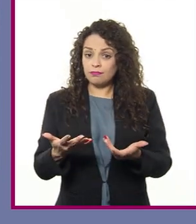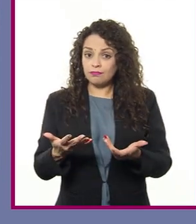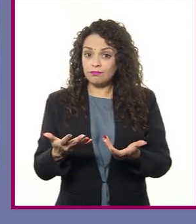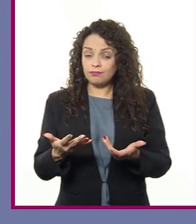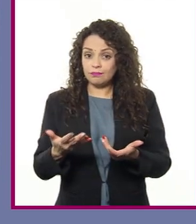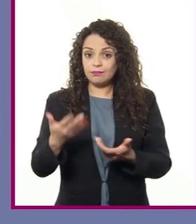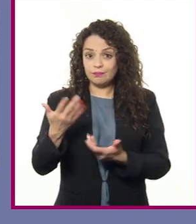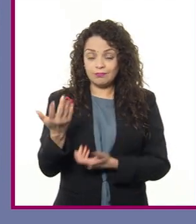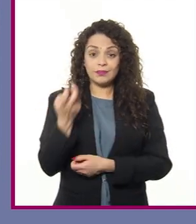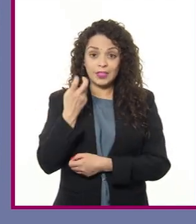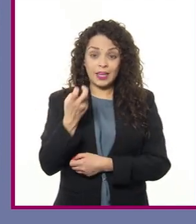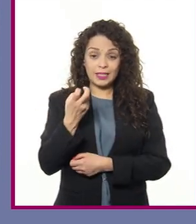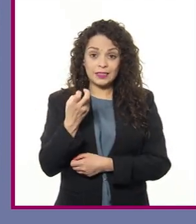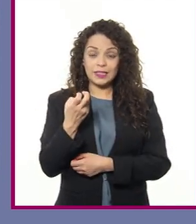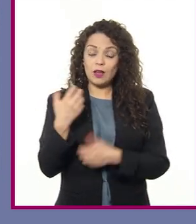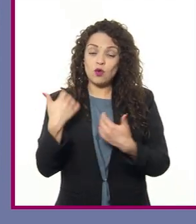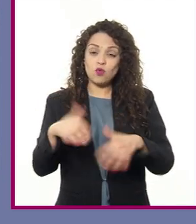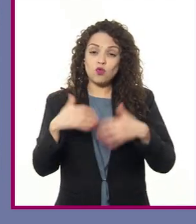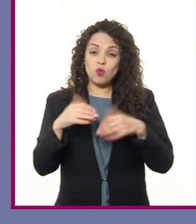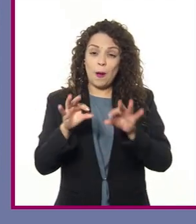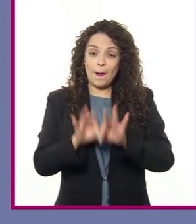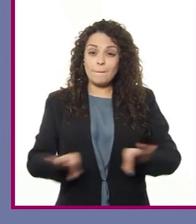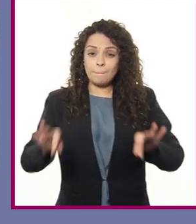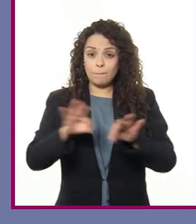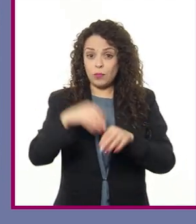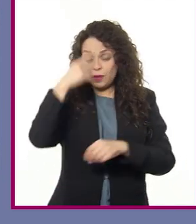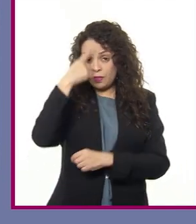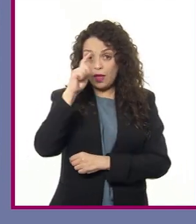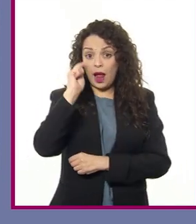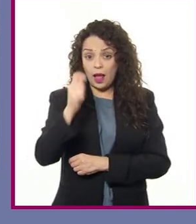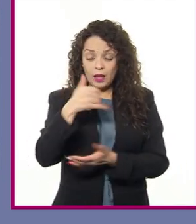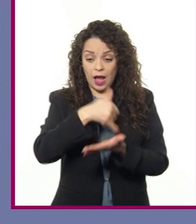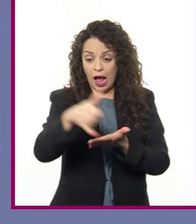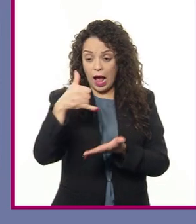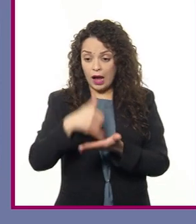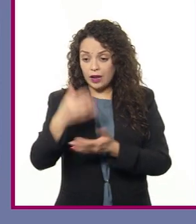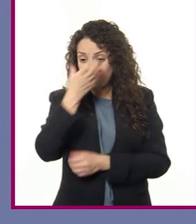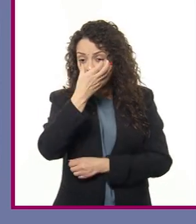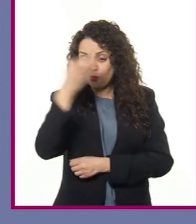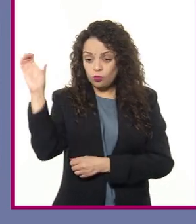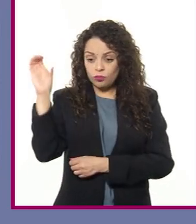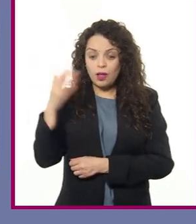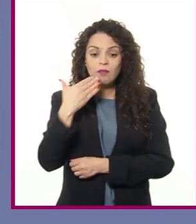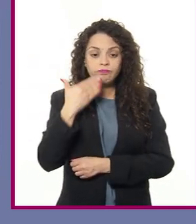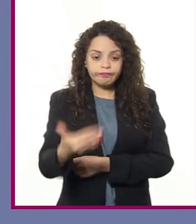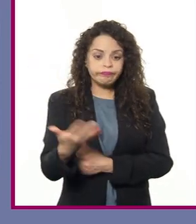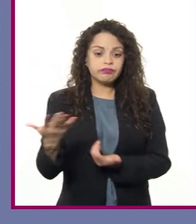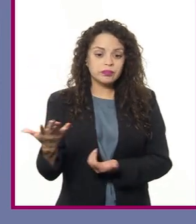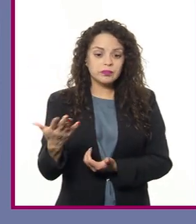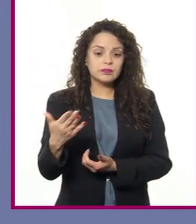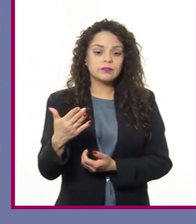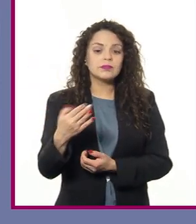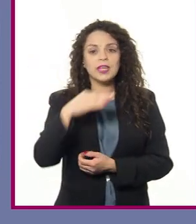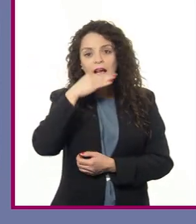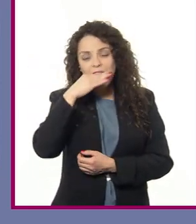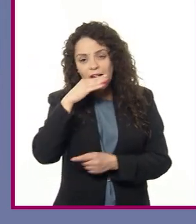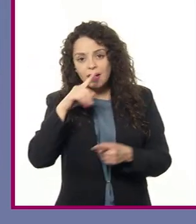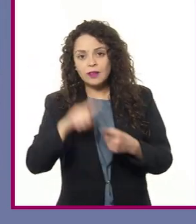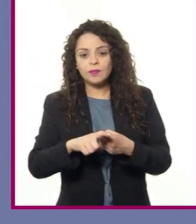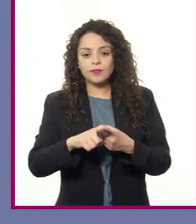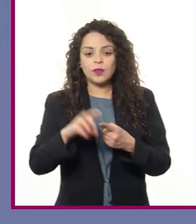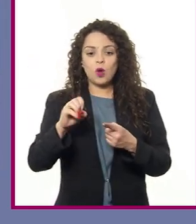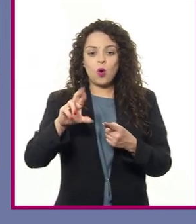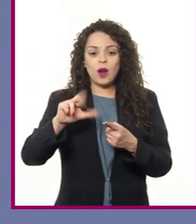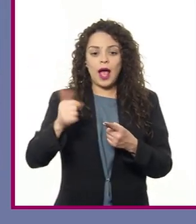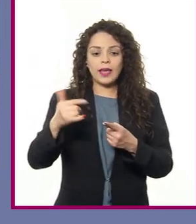ricos para sostener una agricultura muy importante, una agricultura de cereales, una agricultura de oleaginosas